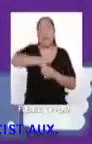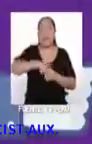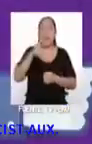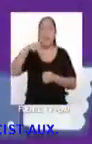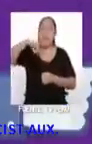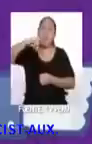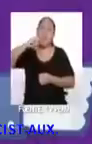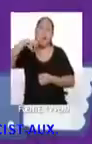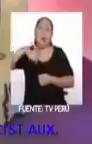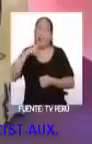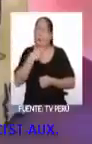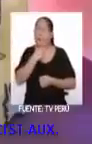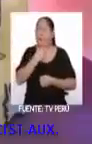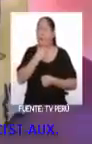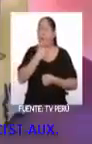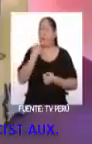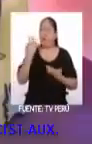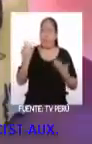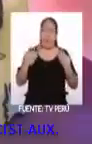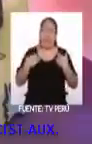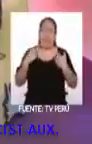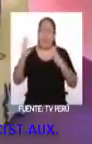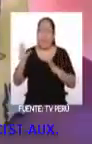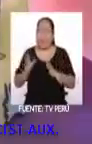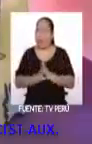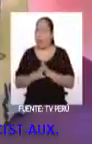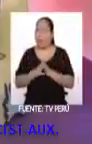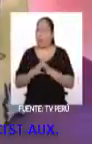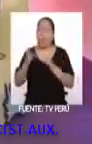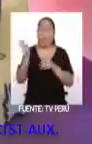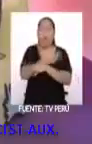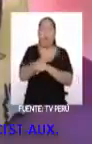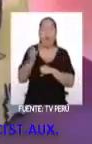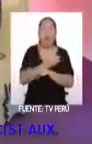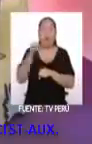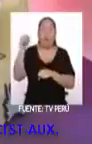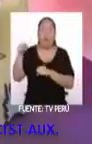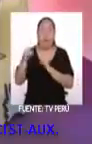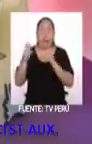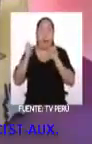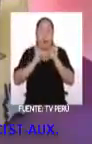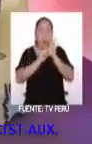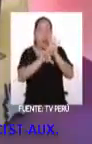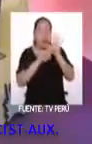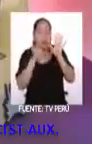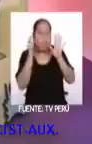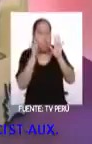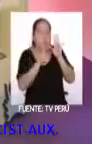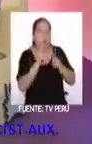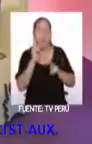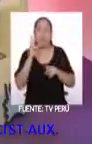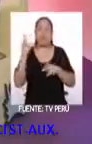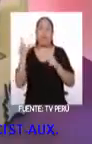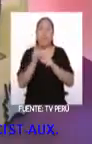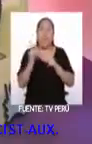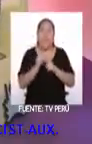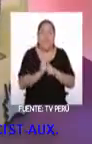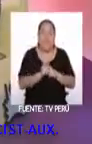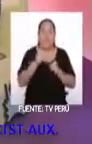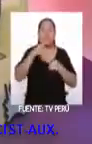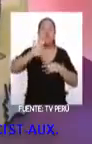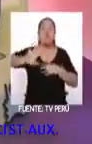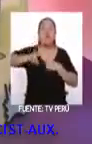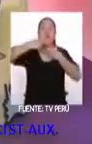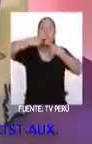diverso, es muy chévere. Tiene realmente una producción audiovisual excelente. Excelente y creo que la letra y el mensaje que